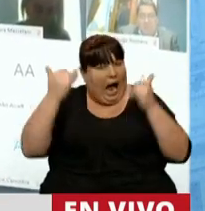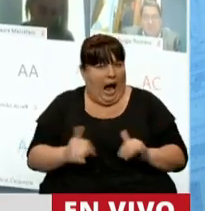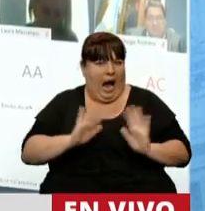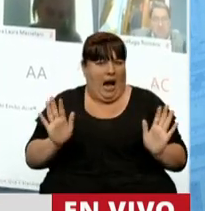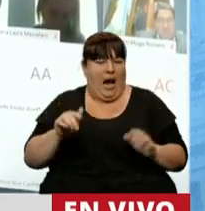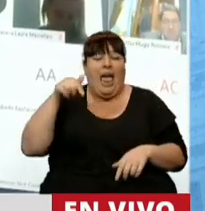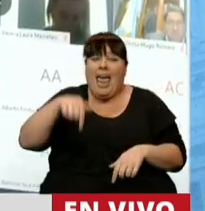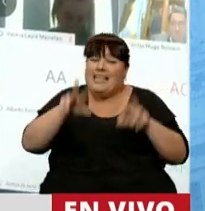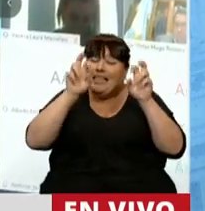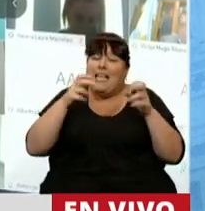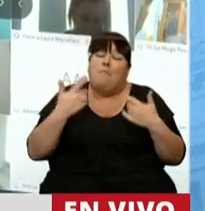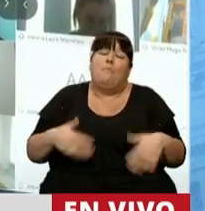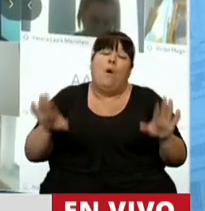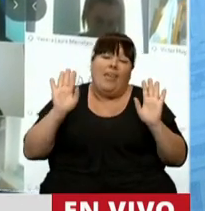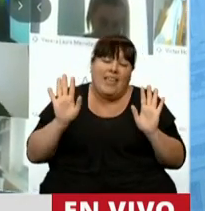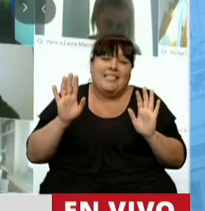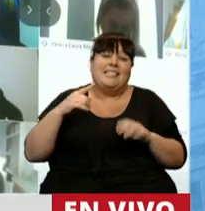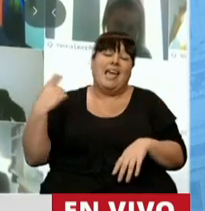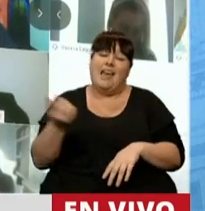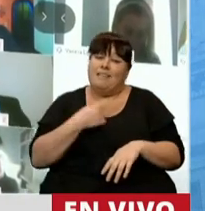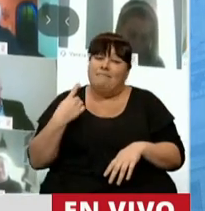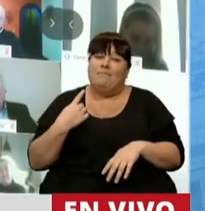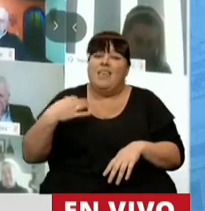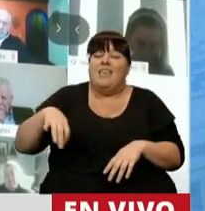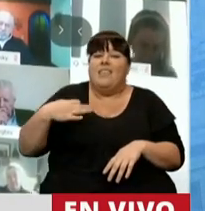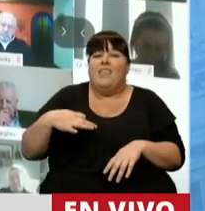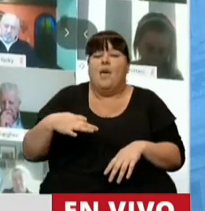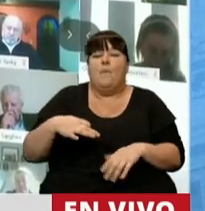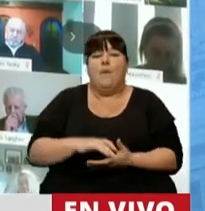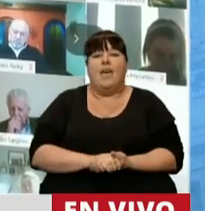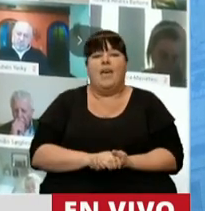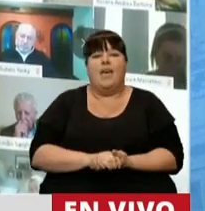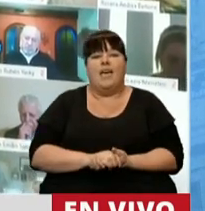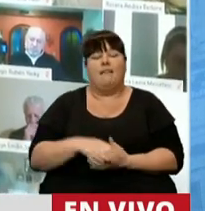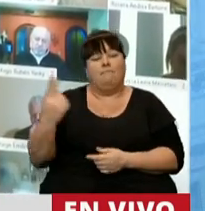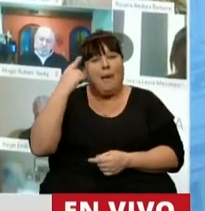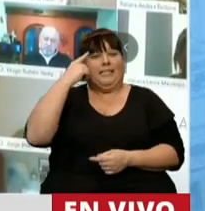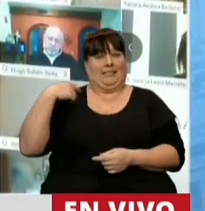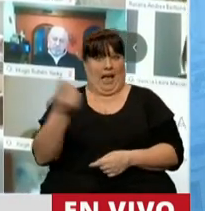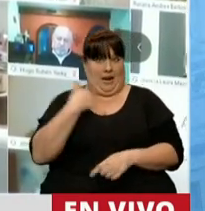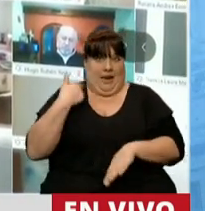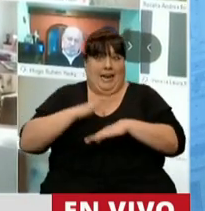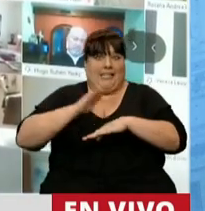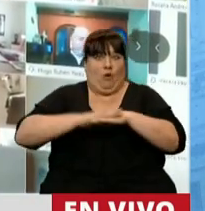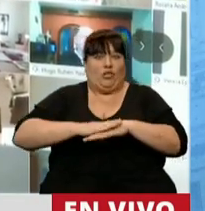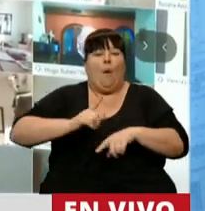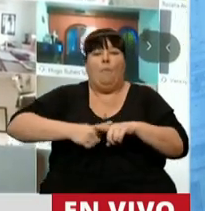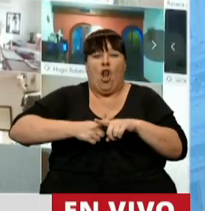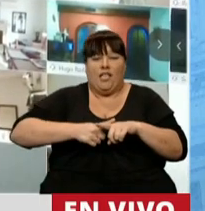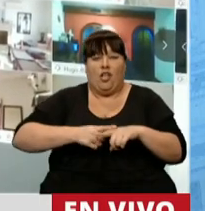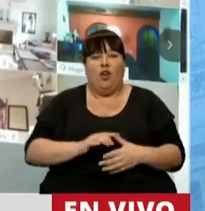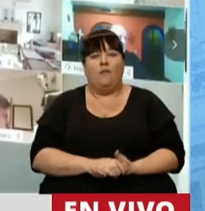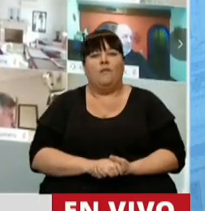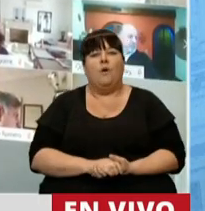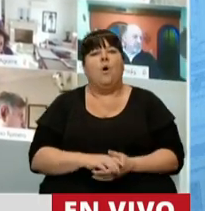y en estas cuestiones quizás lo que deberíamos señalarnos como responsables políticos